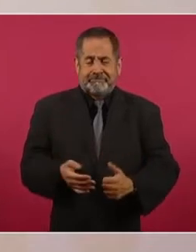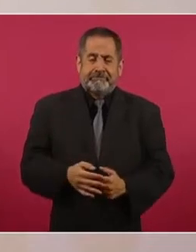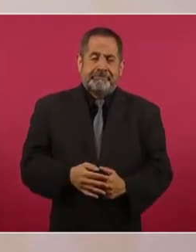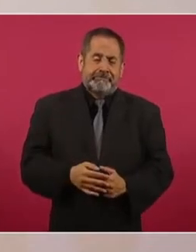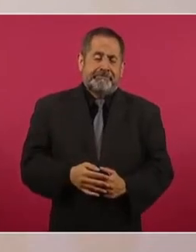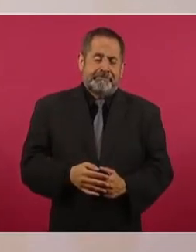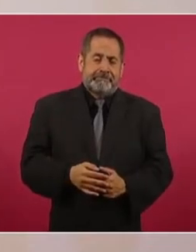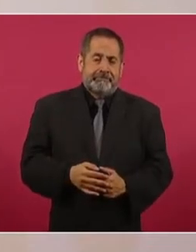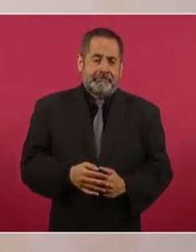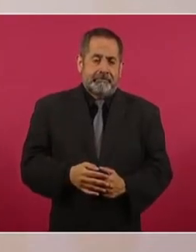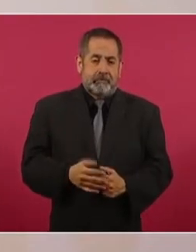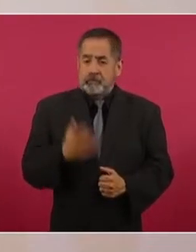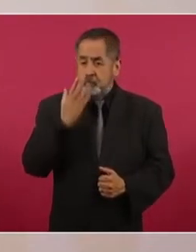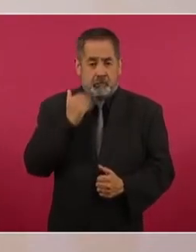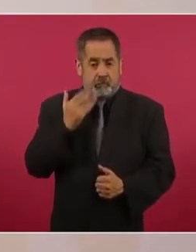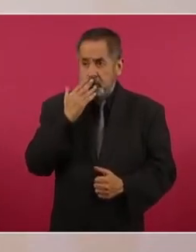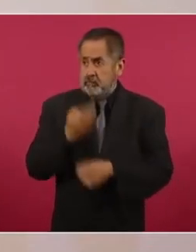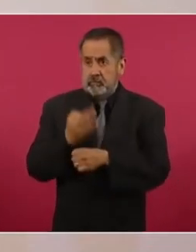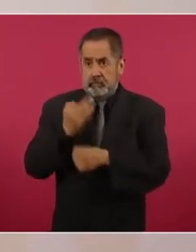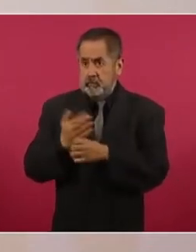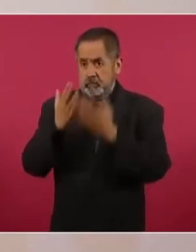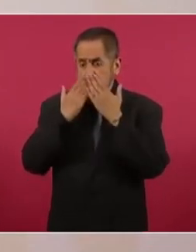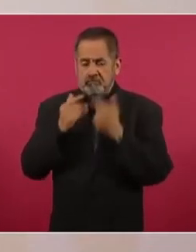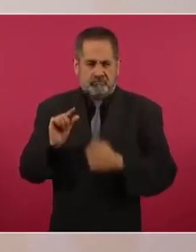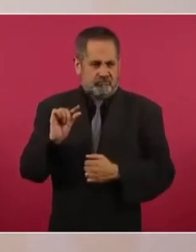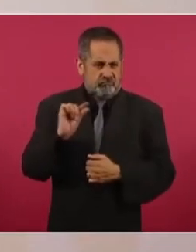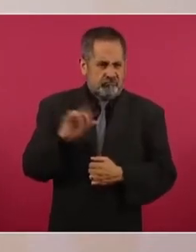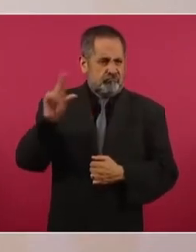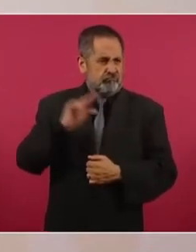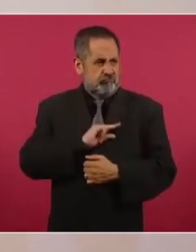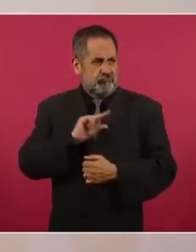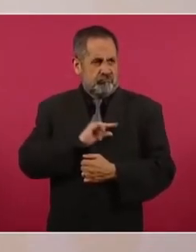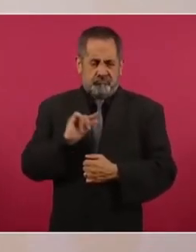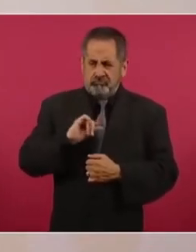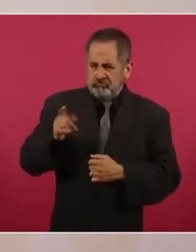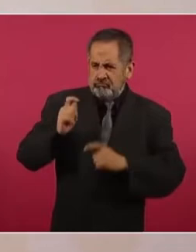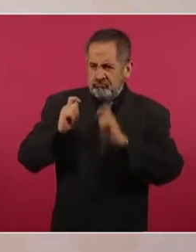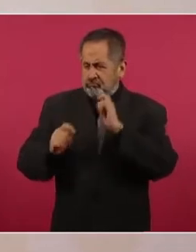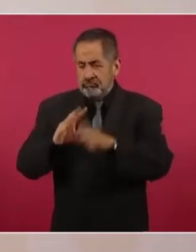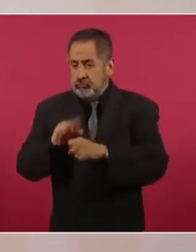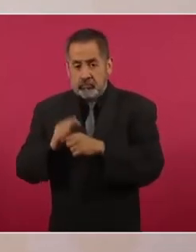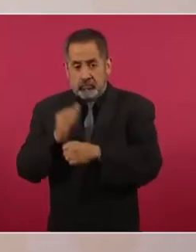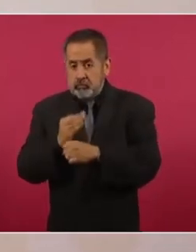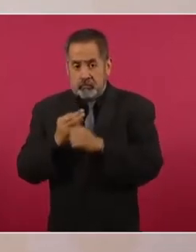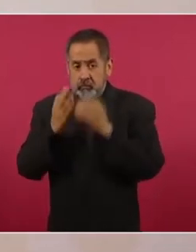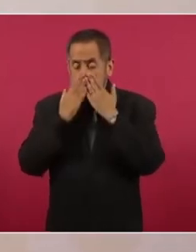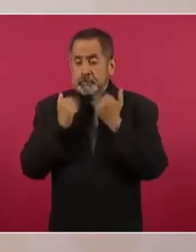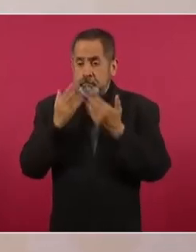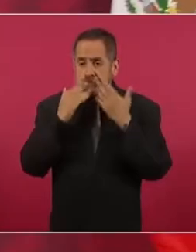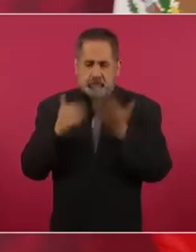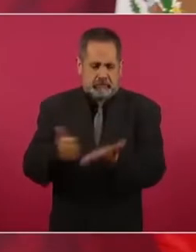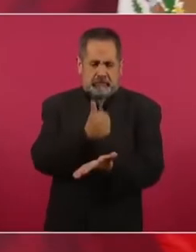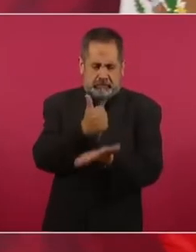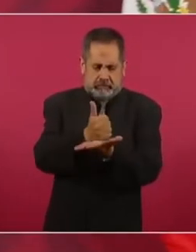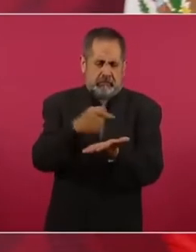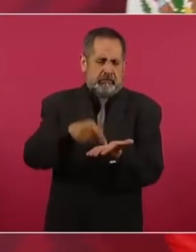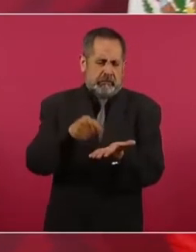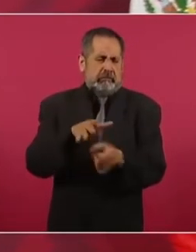No hay especialistas en los hospitales fuera de las ciudades.